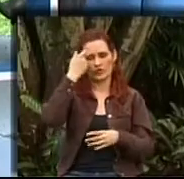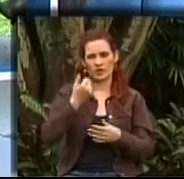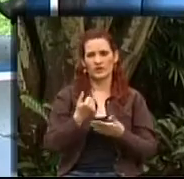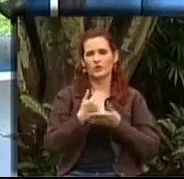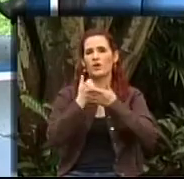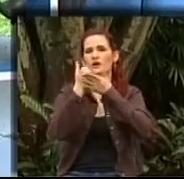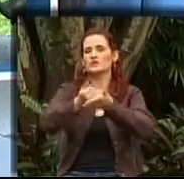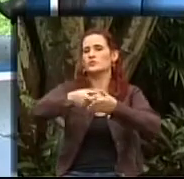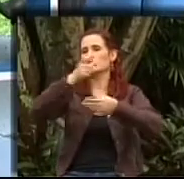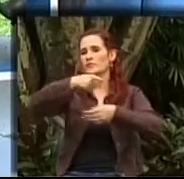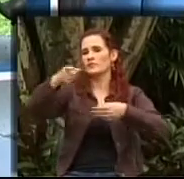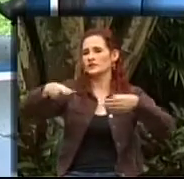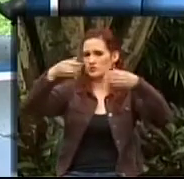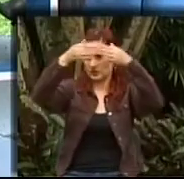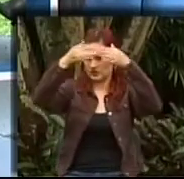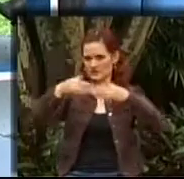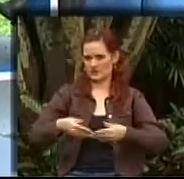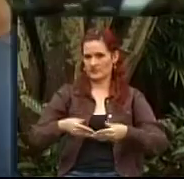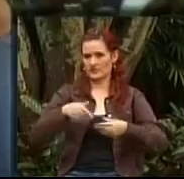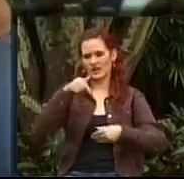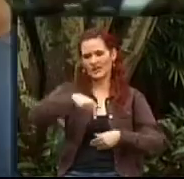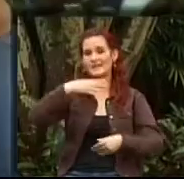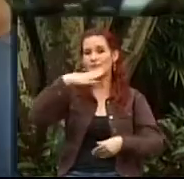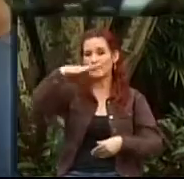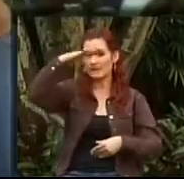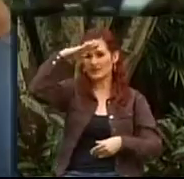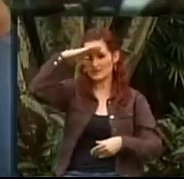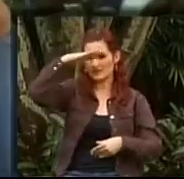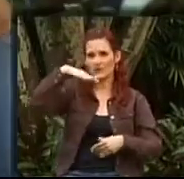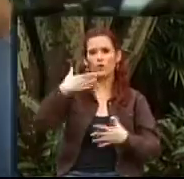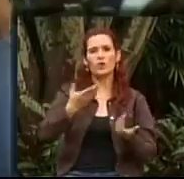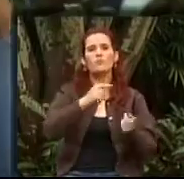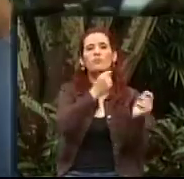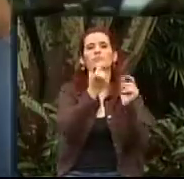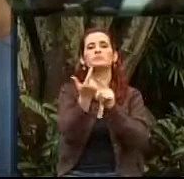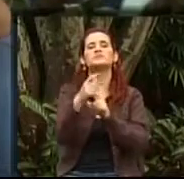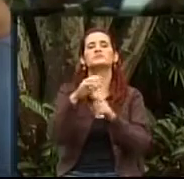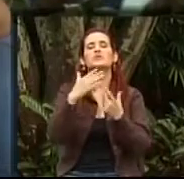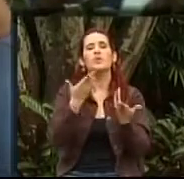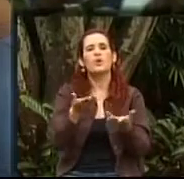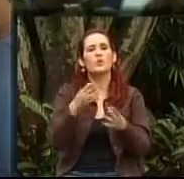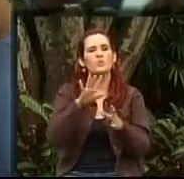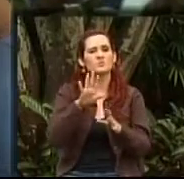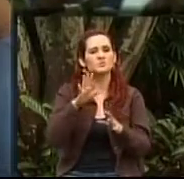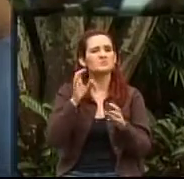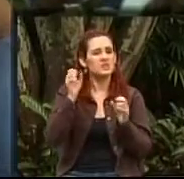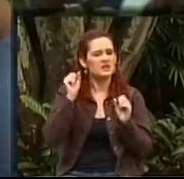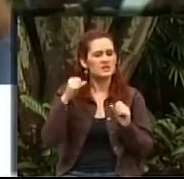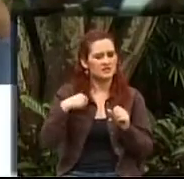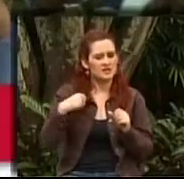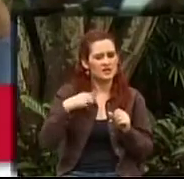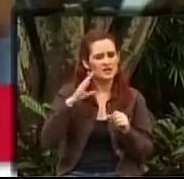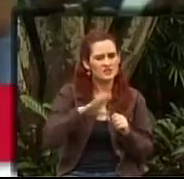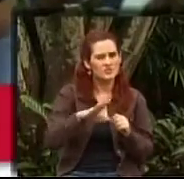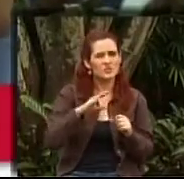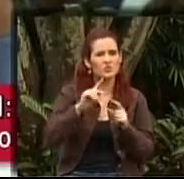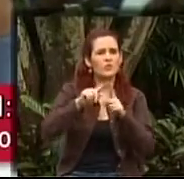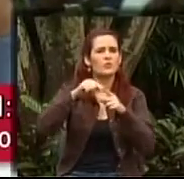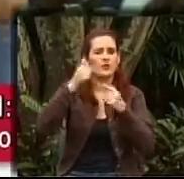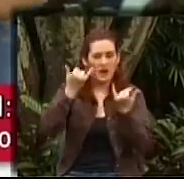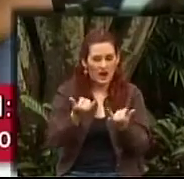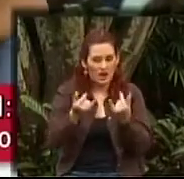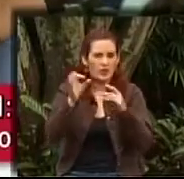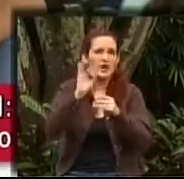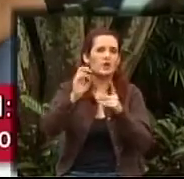cómo se gestiona en el caso de Medellín, el tema, cómo se prioriza, hay o no hay recursos para este año, serán para el próximo año,